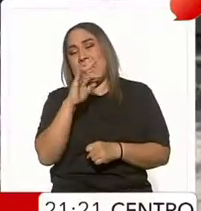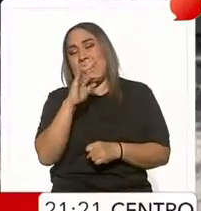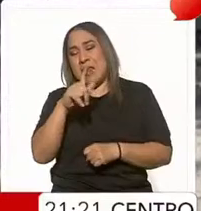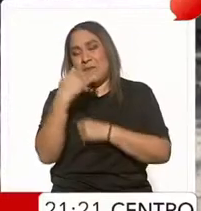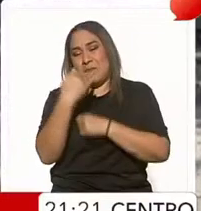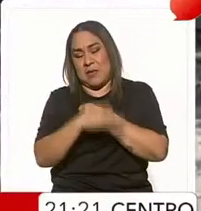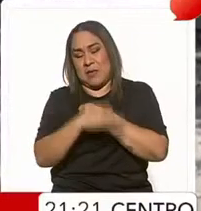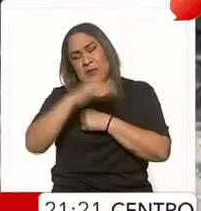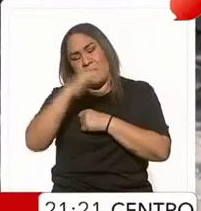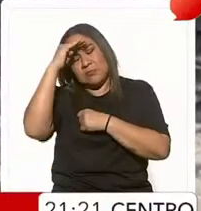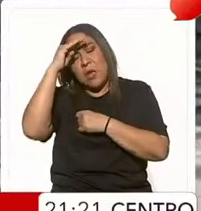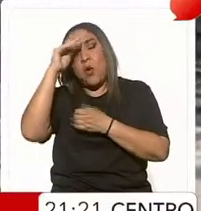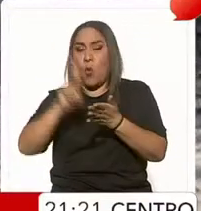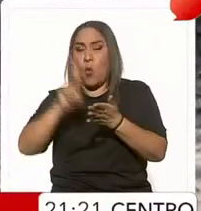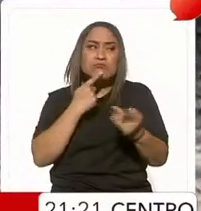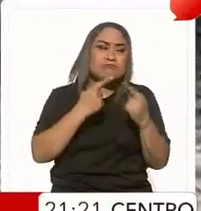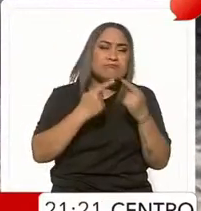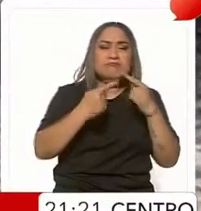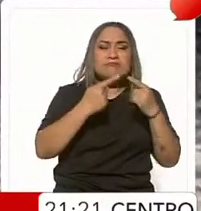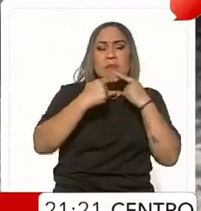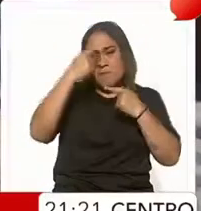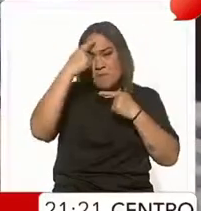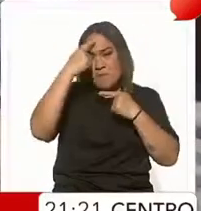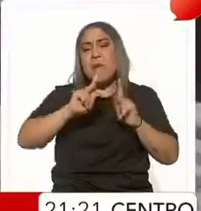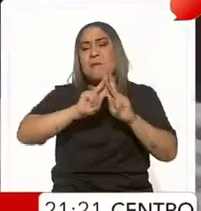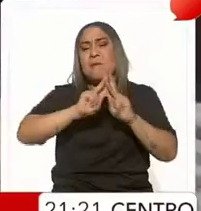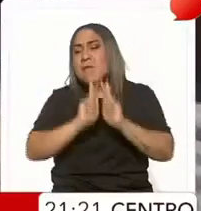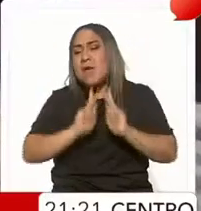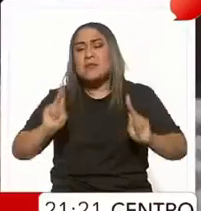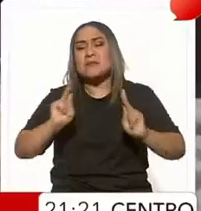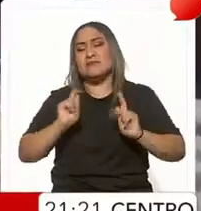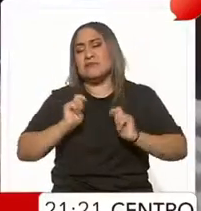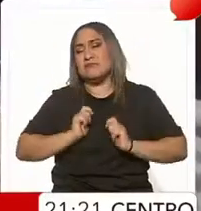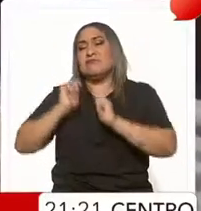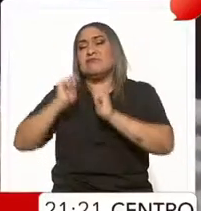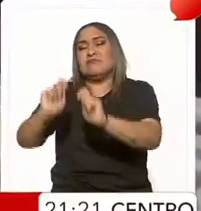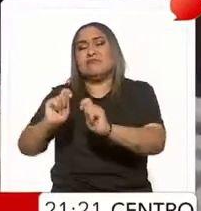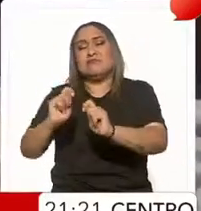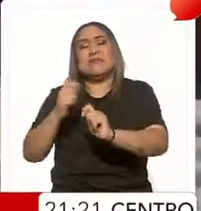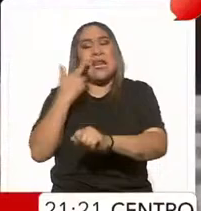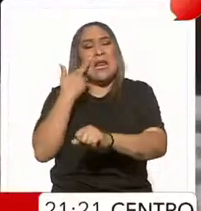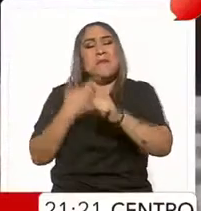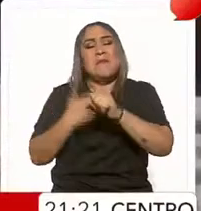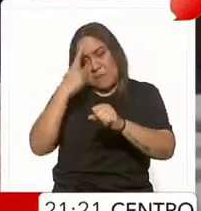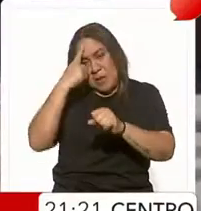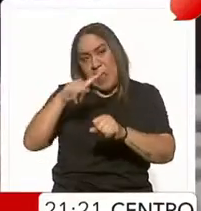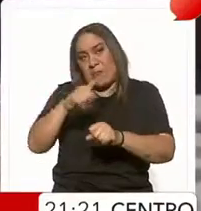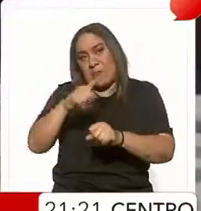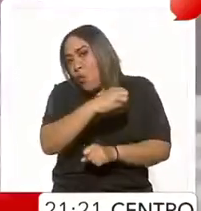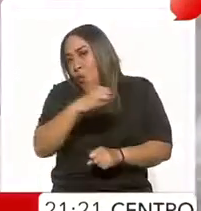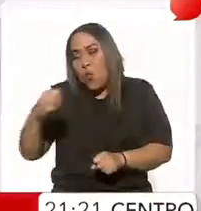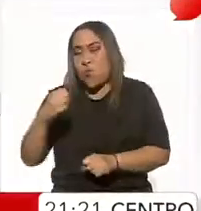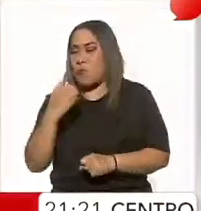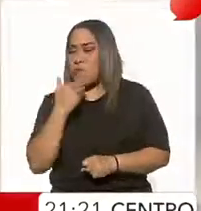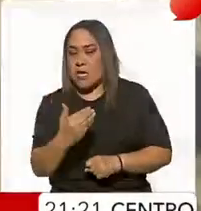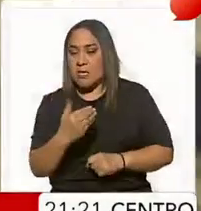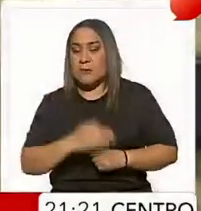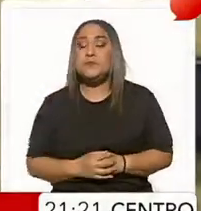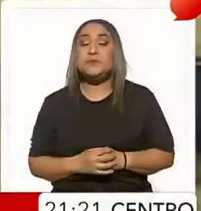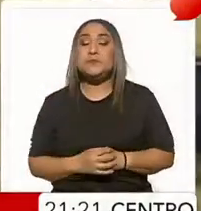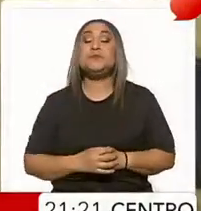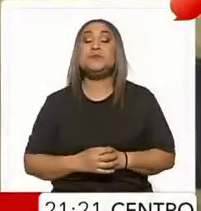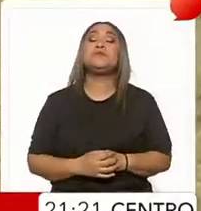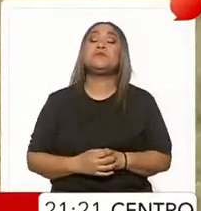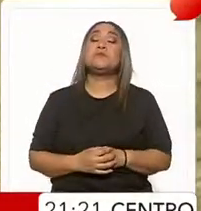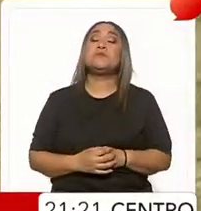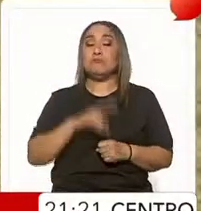comprometió a trabajar para que se produzca un traspaso pacífico de responsabilidades hacia ese nuevo órgano. La misión que ha